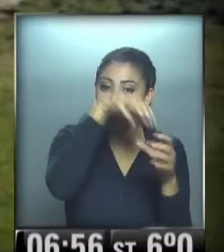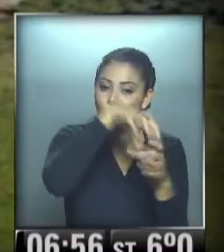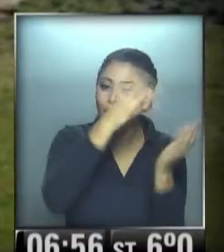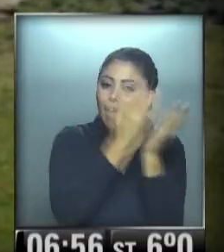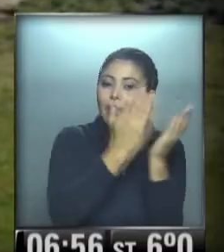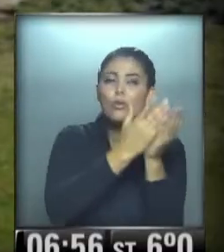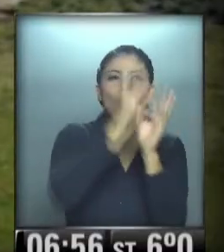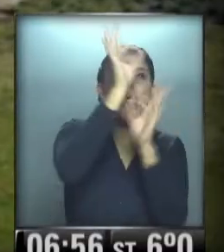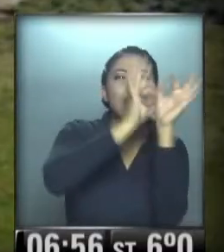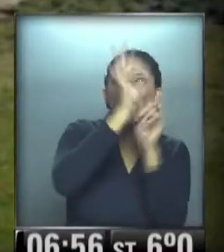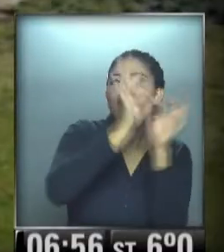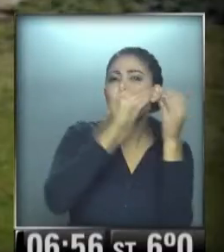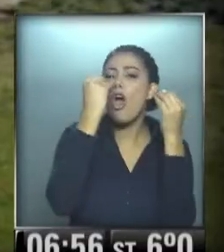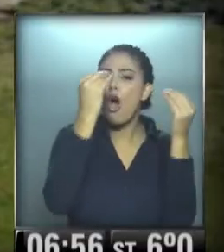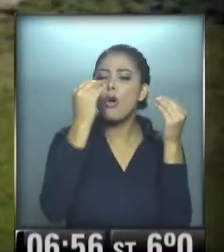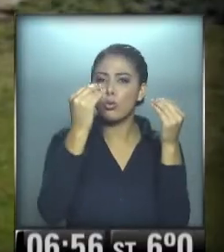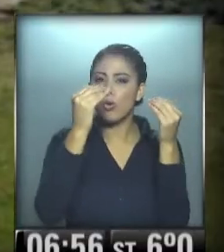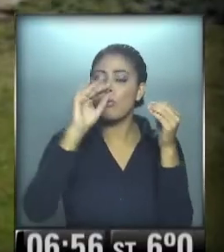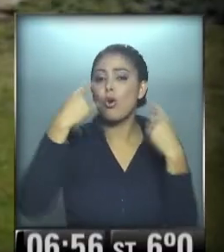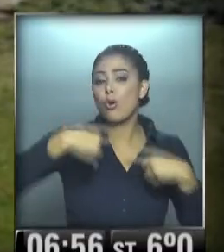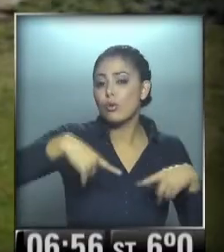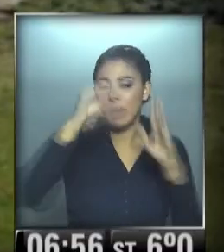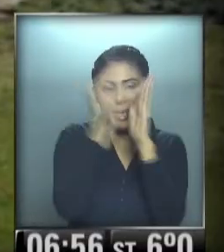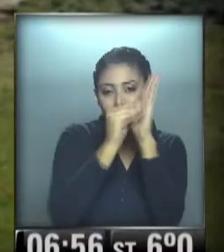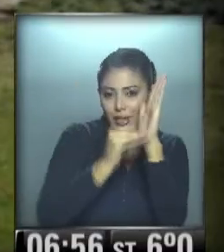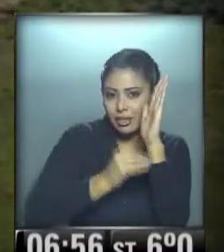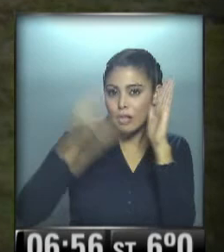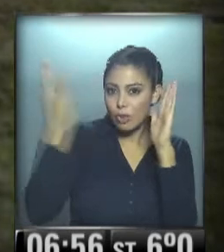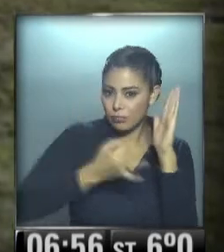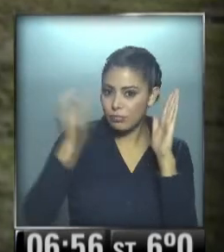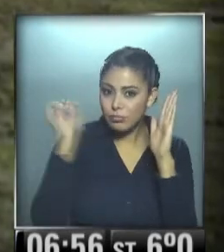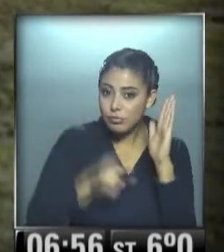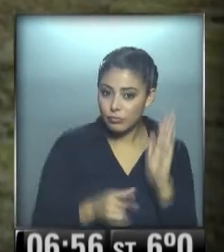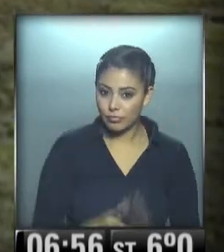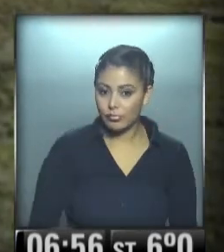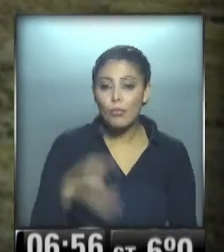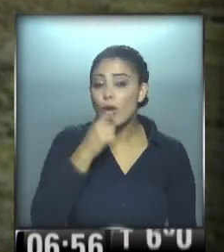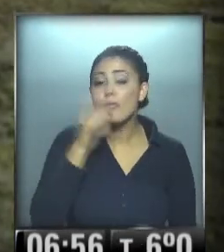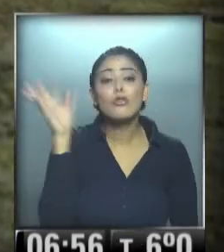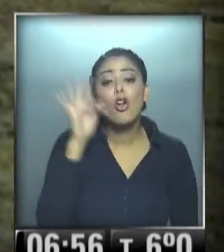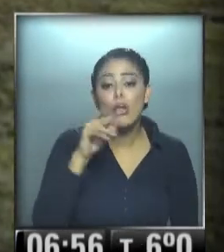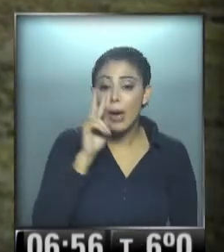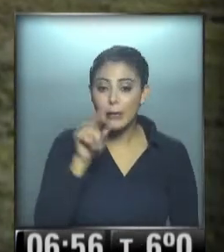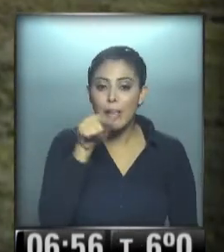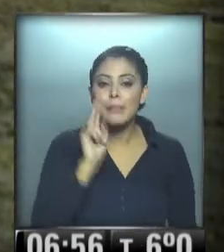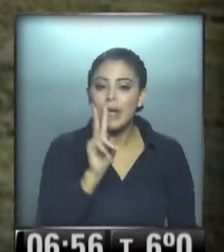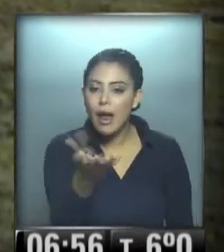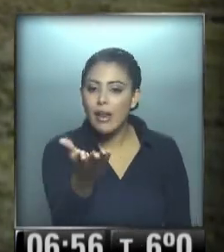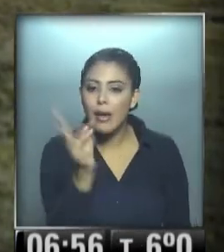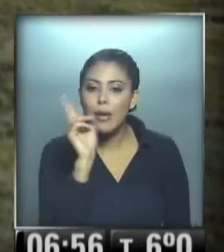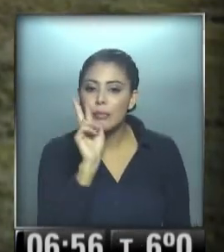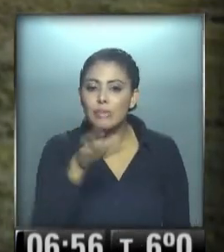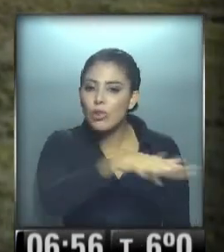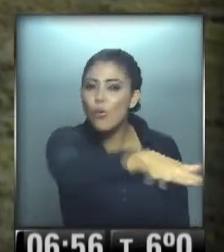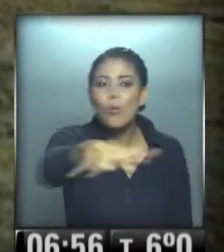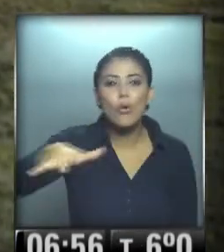donde se miden los datos convencionales, ¿eh? Lo convencional, lo que vemos todos los días. Fíjense lo que es la vista,